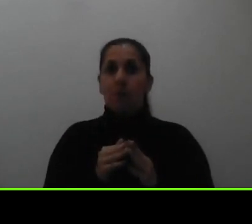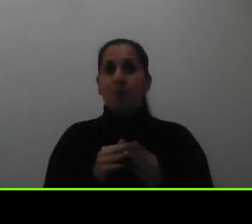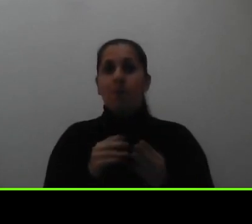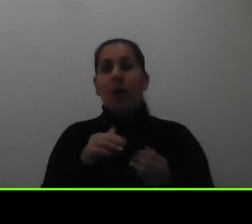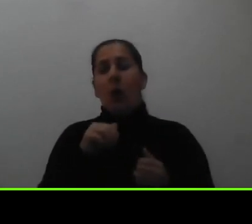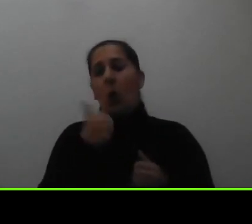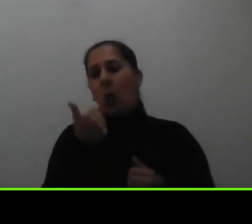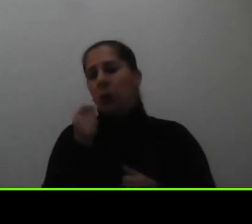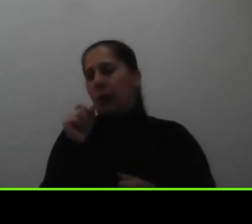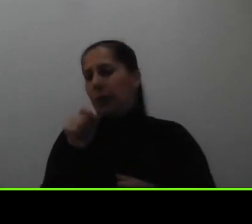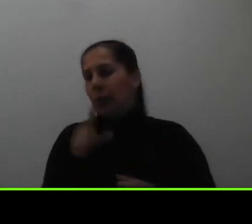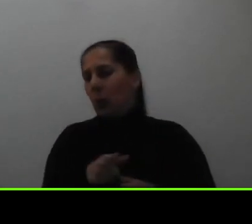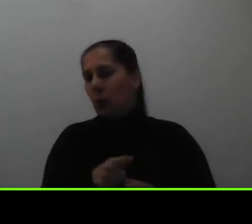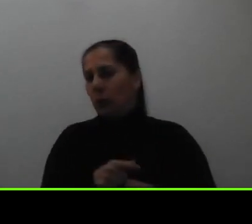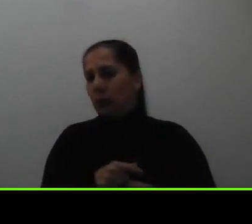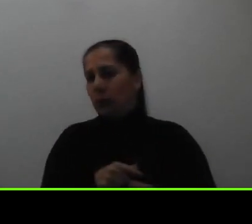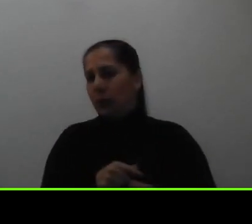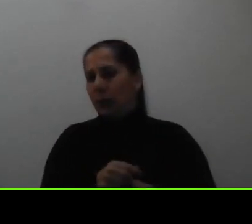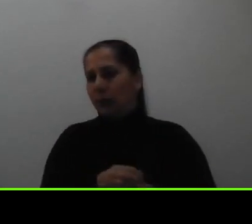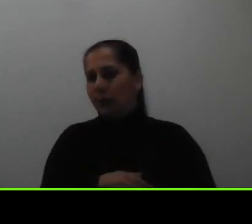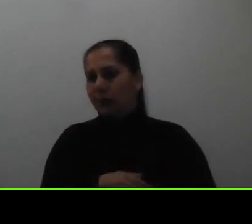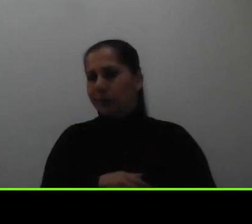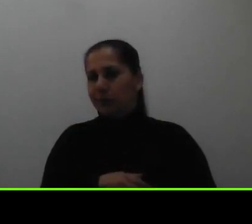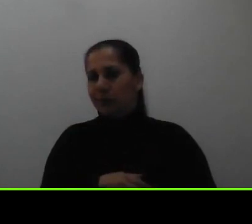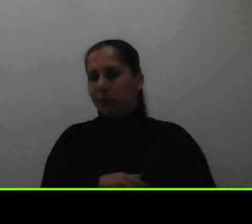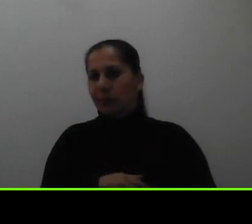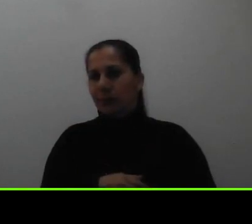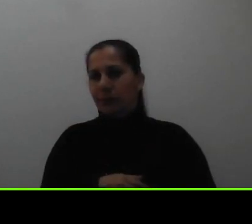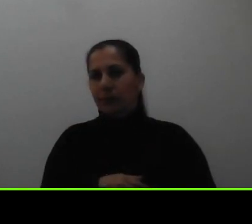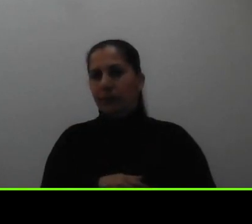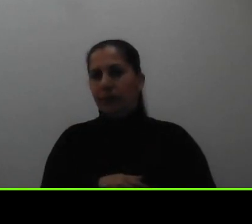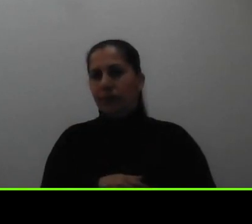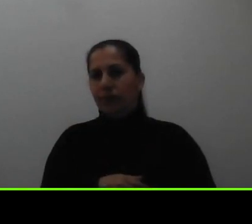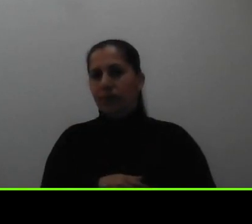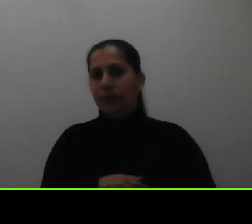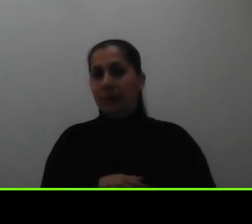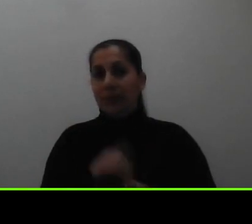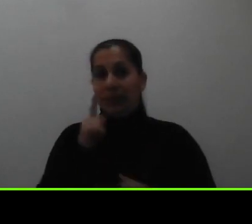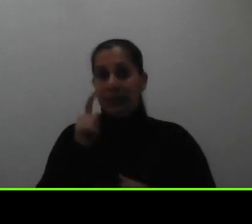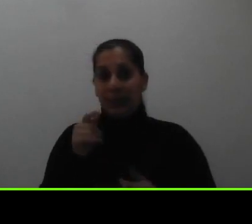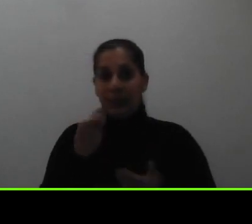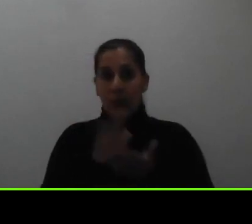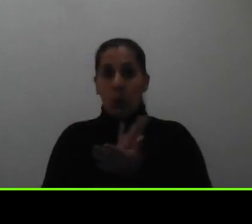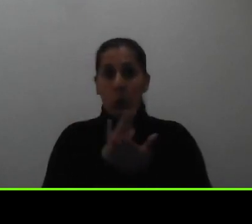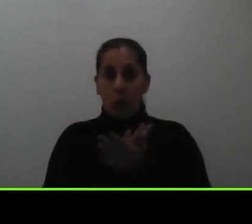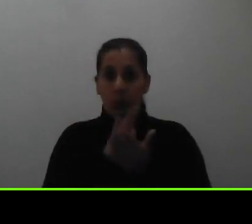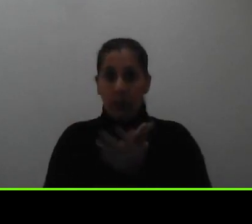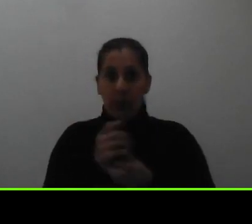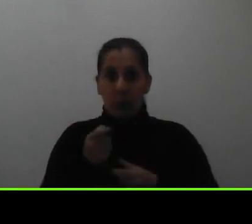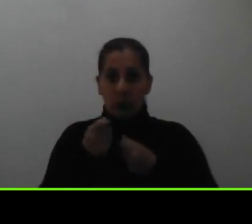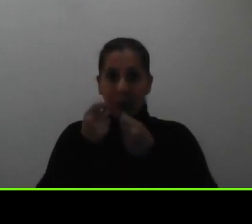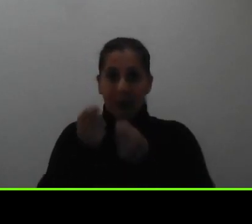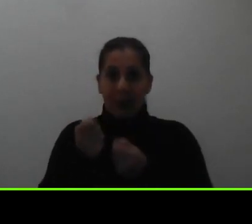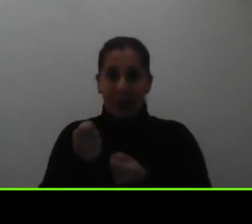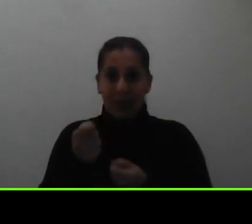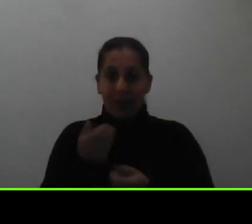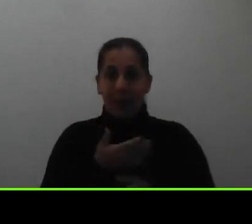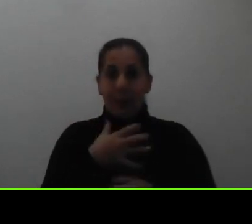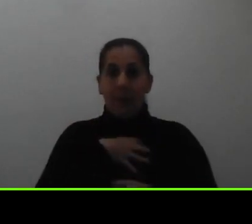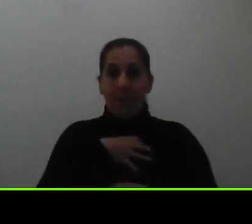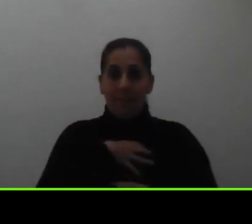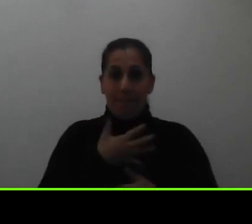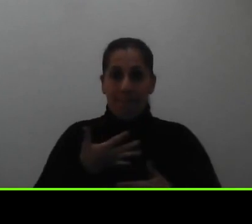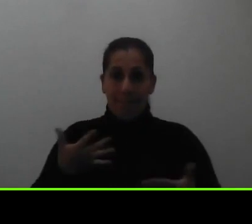pregunta es si si vamos a tener que entregar documentos relacionados con los bienes muebles e